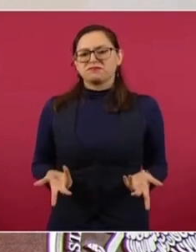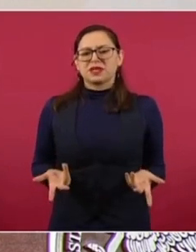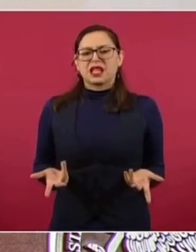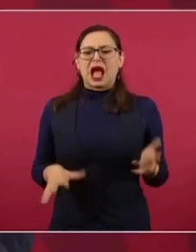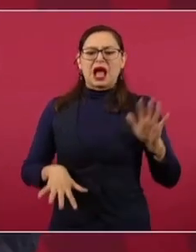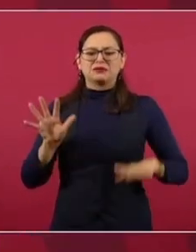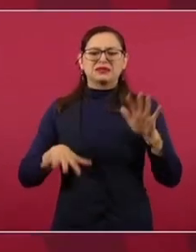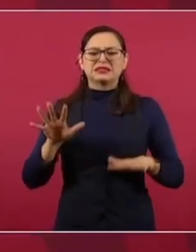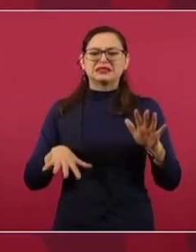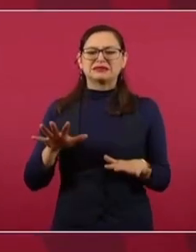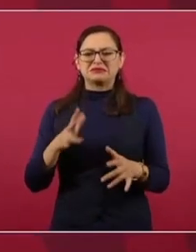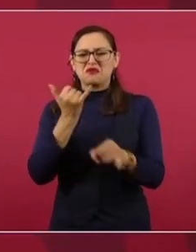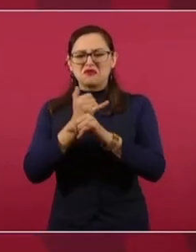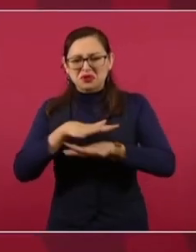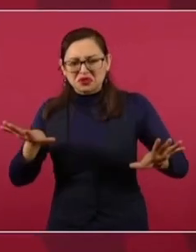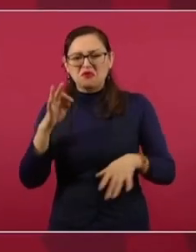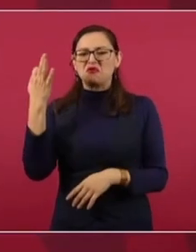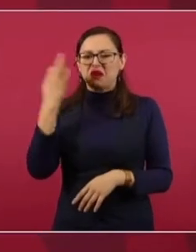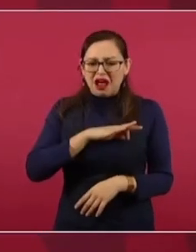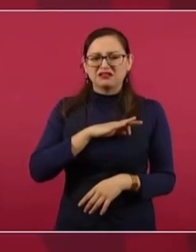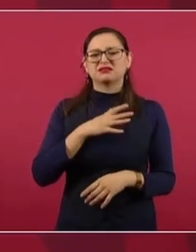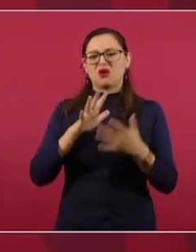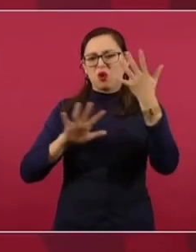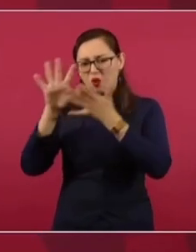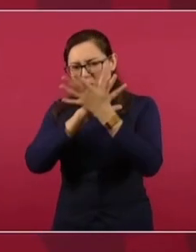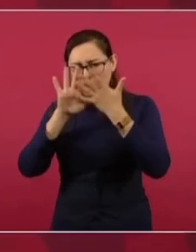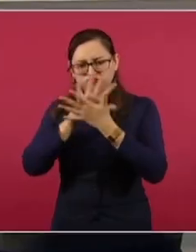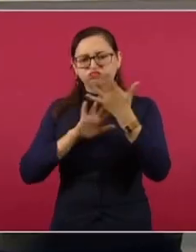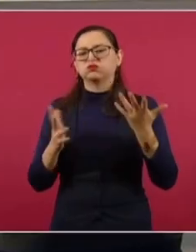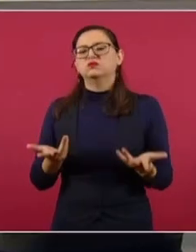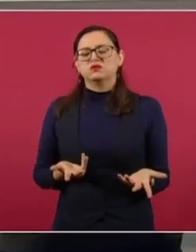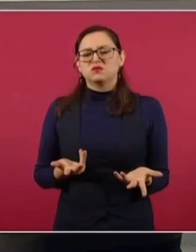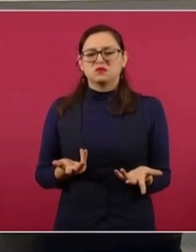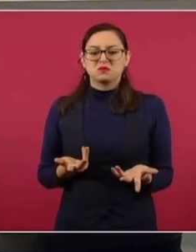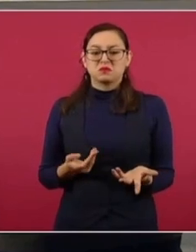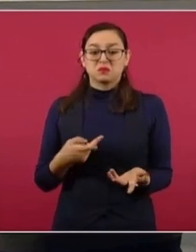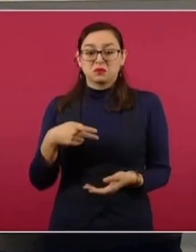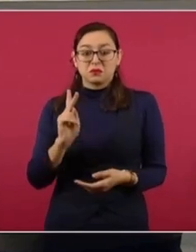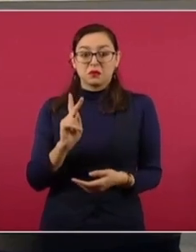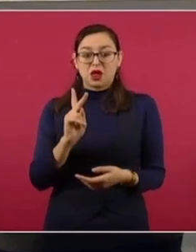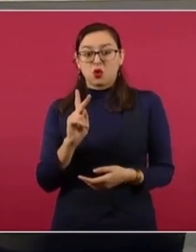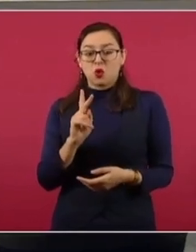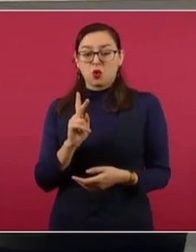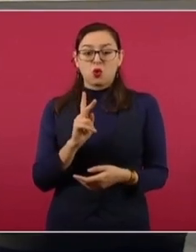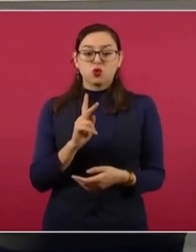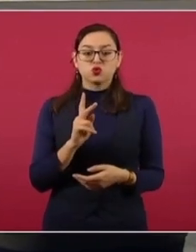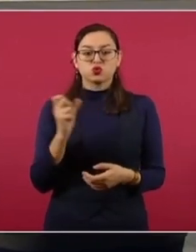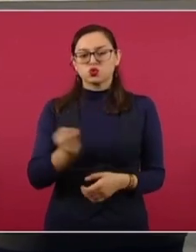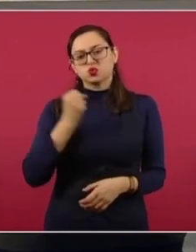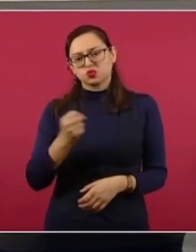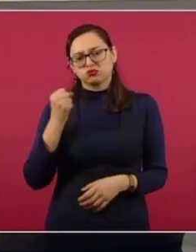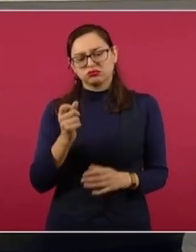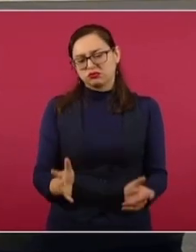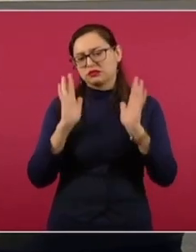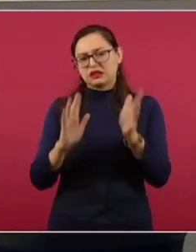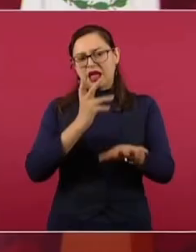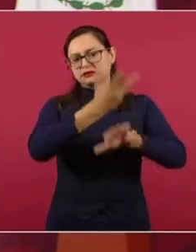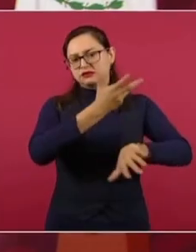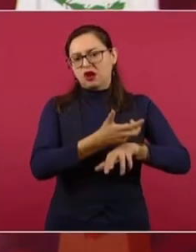no veraces, pero afortunadamente el embajador